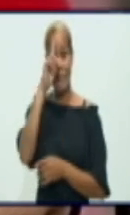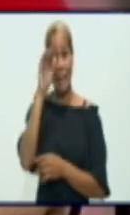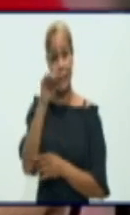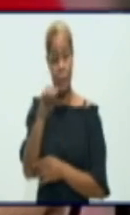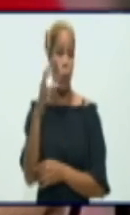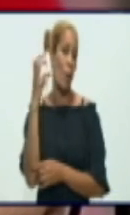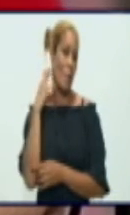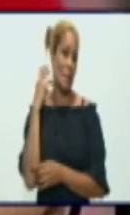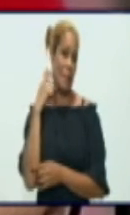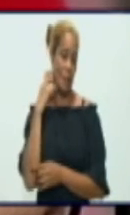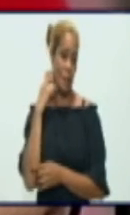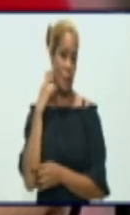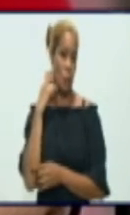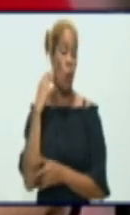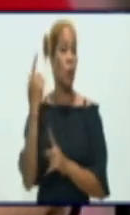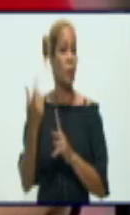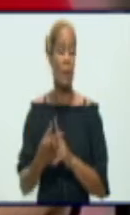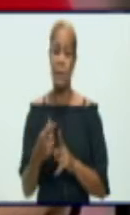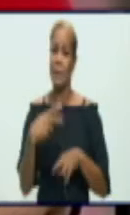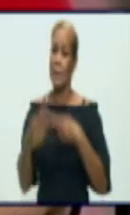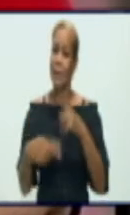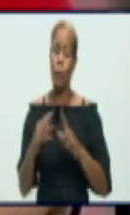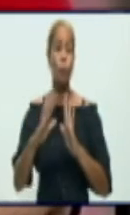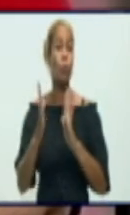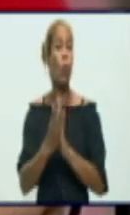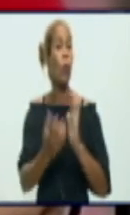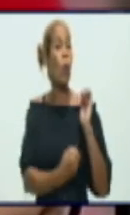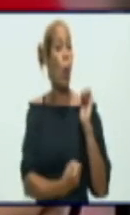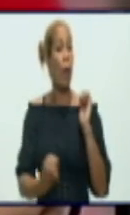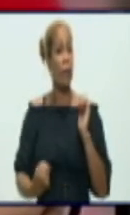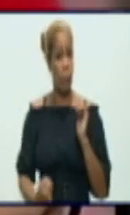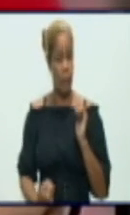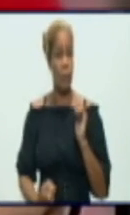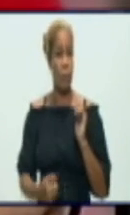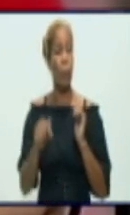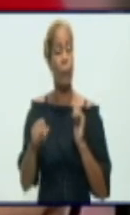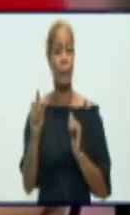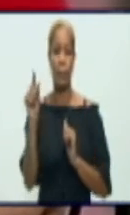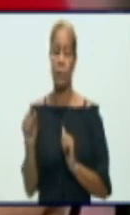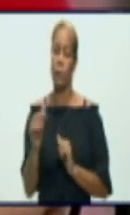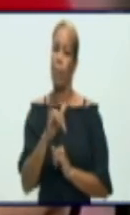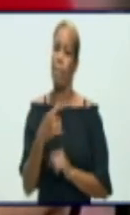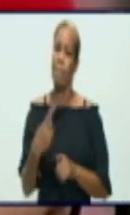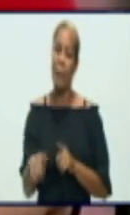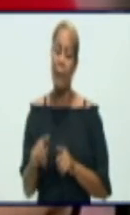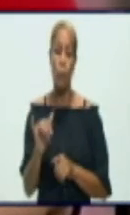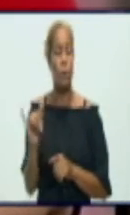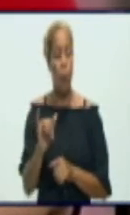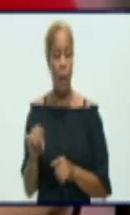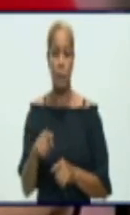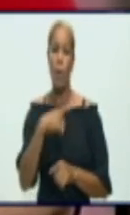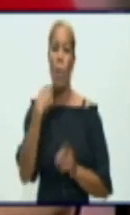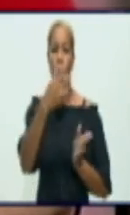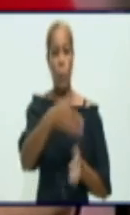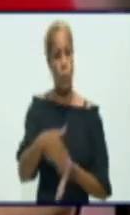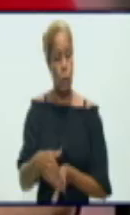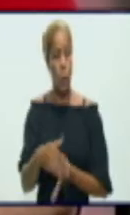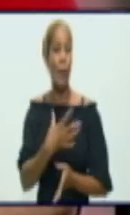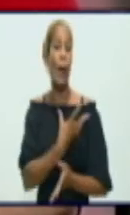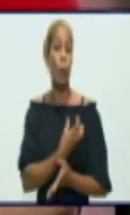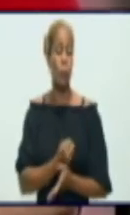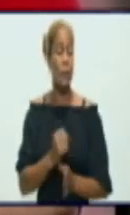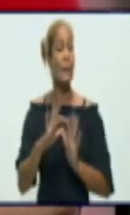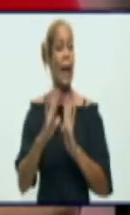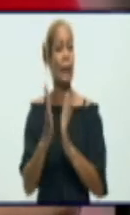Mandulay y bueno, pese a todo lo que se hizo, pues la paciente también fallece. Le damos las condolencias a familiares y amistades.